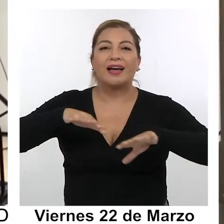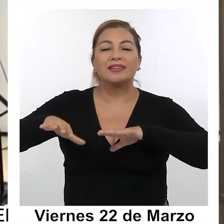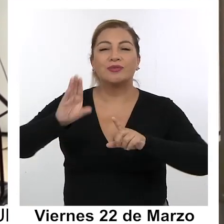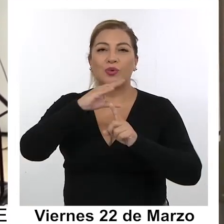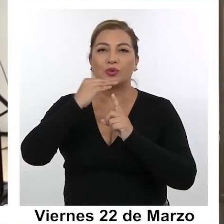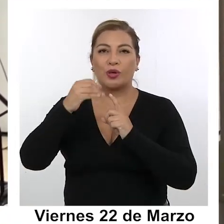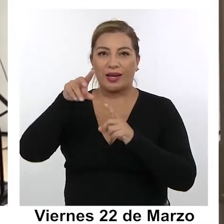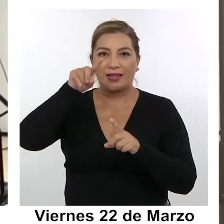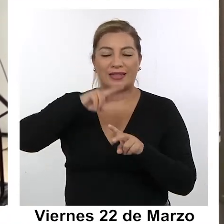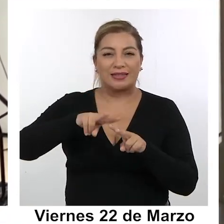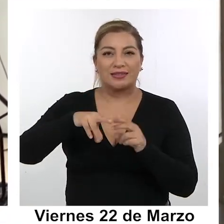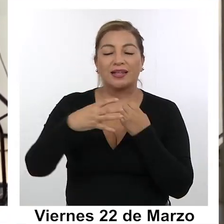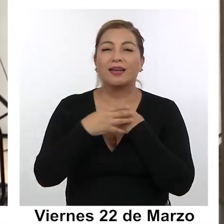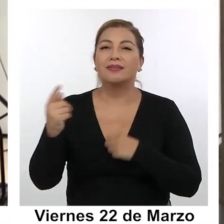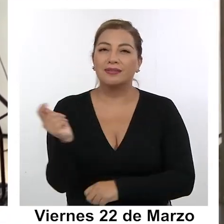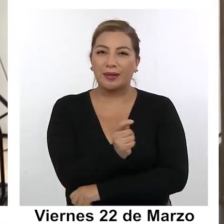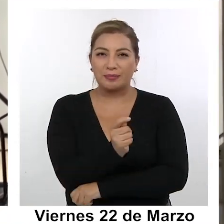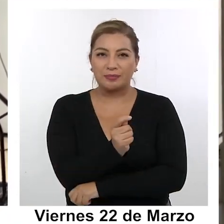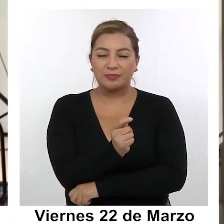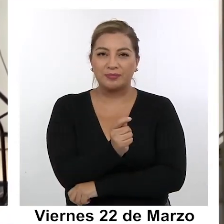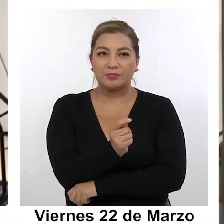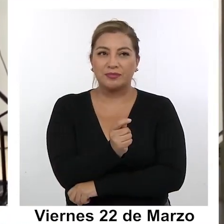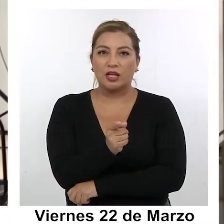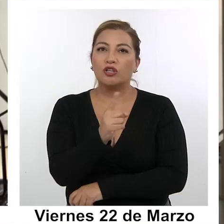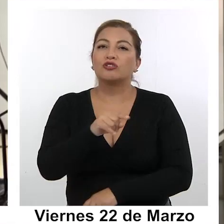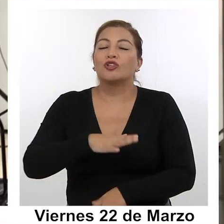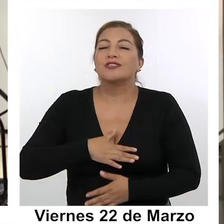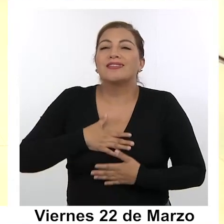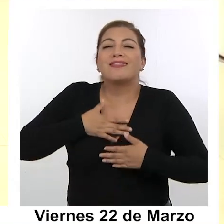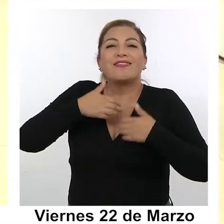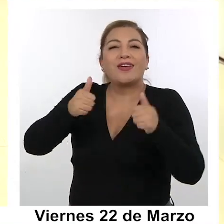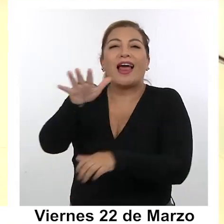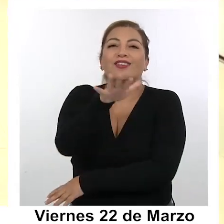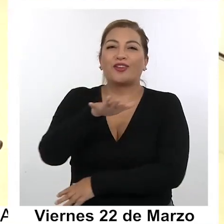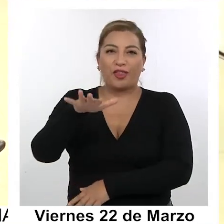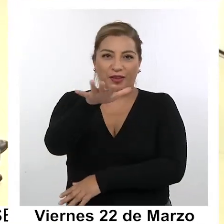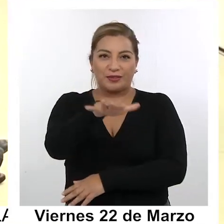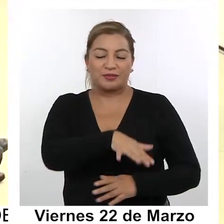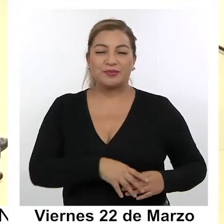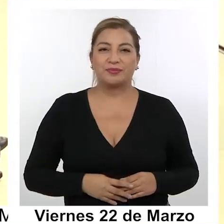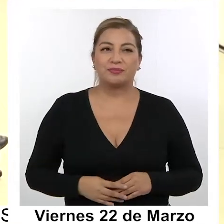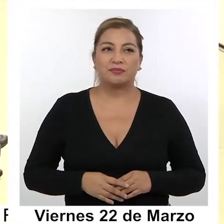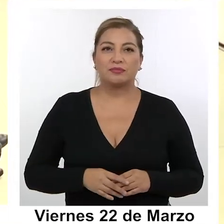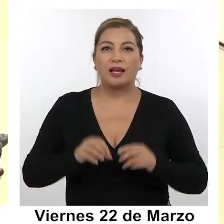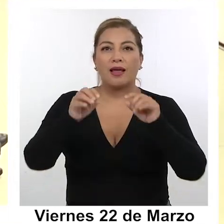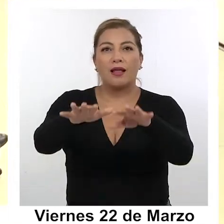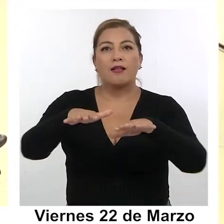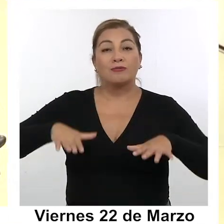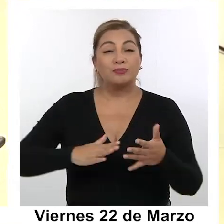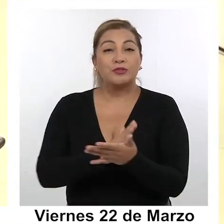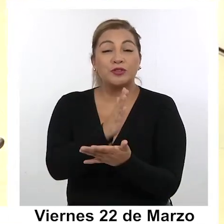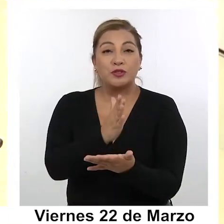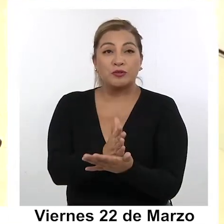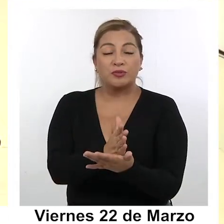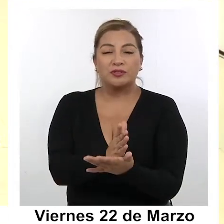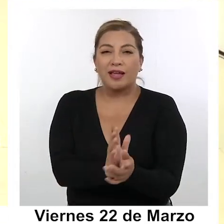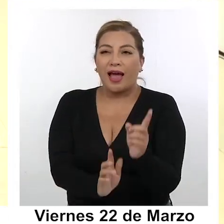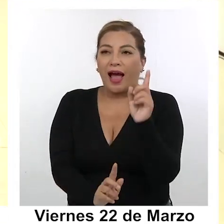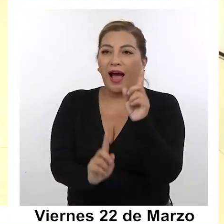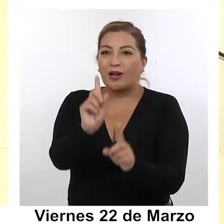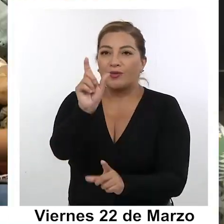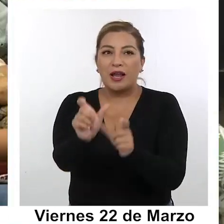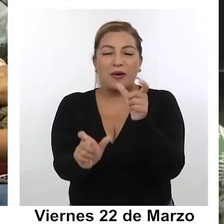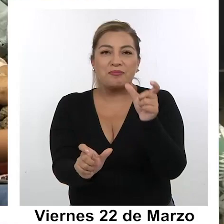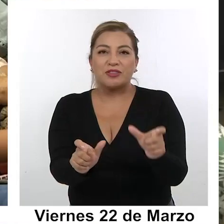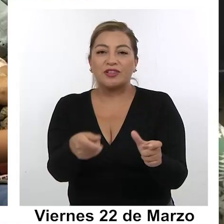culturales que se realizan en la región y que nos hacen tanto bien a todos. En el acto de lanzamiento, algunos de